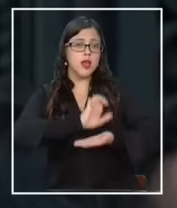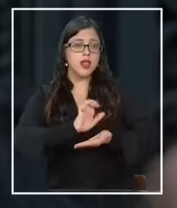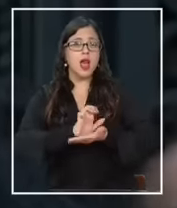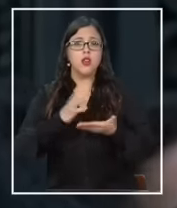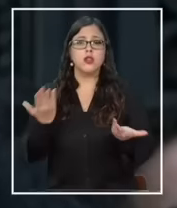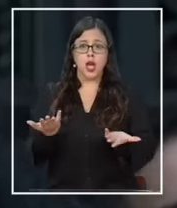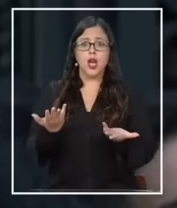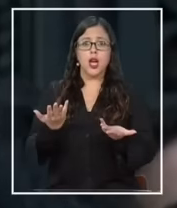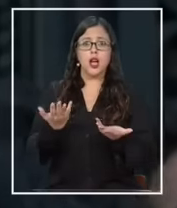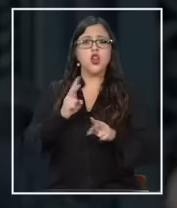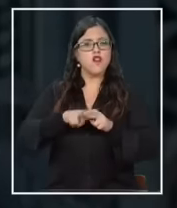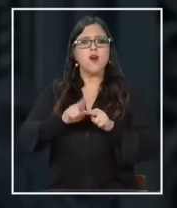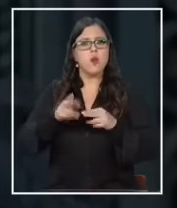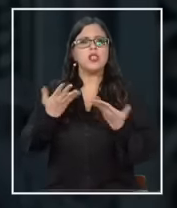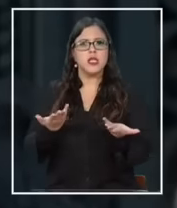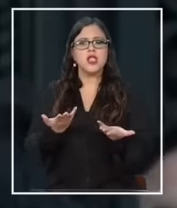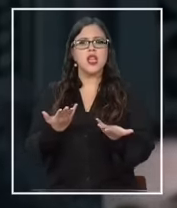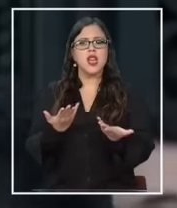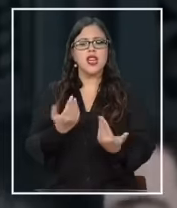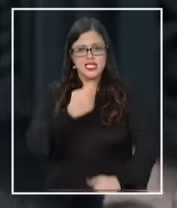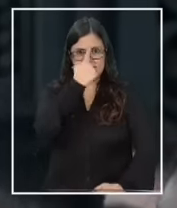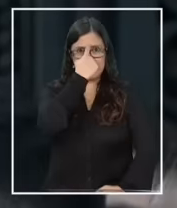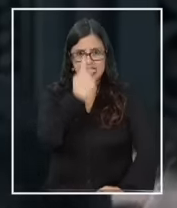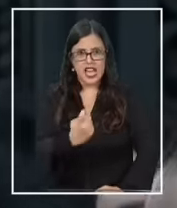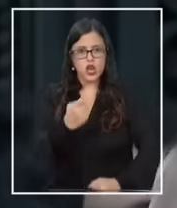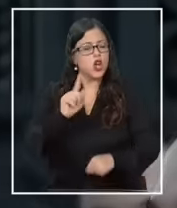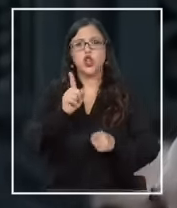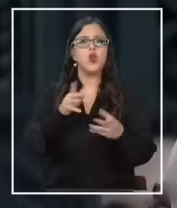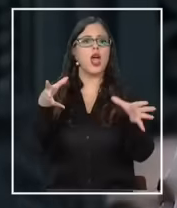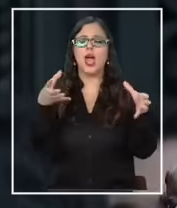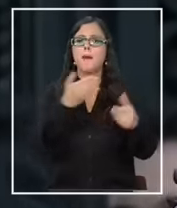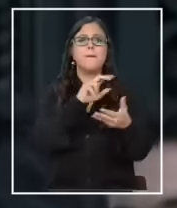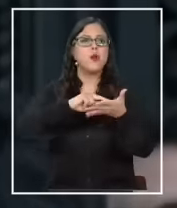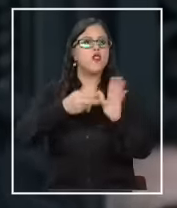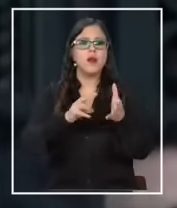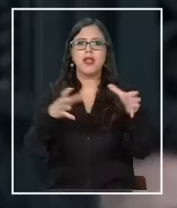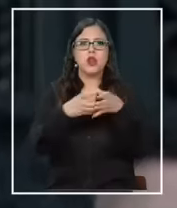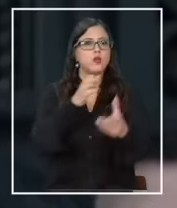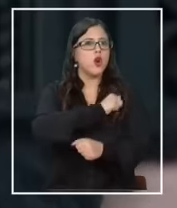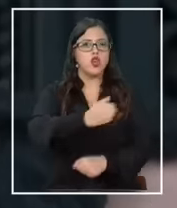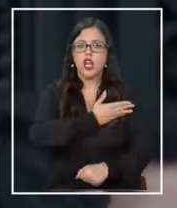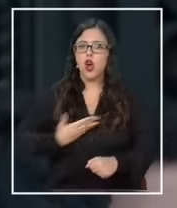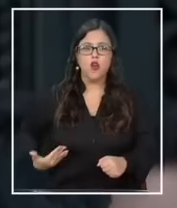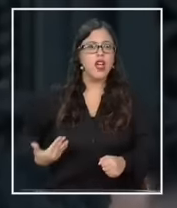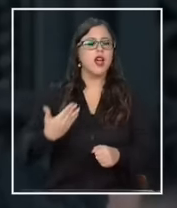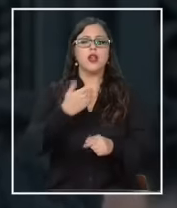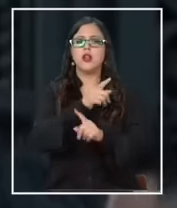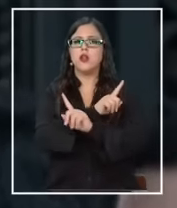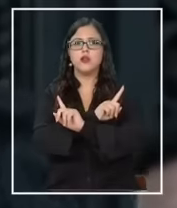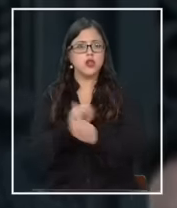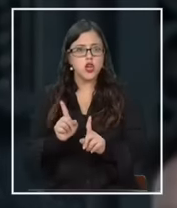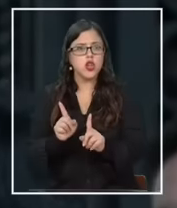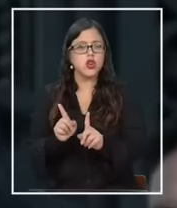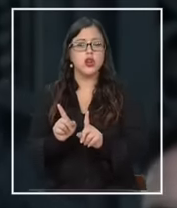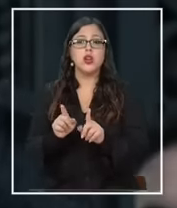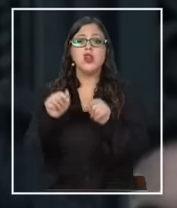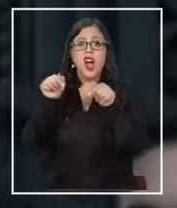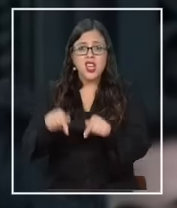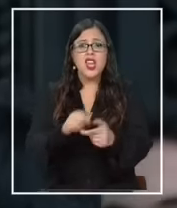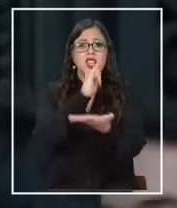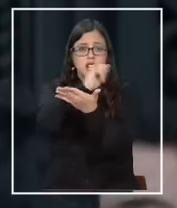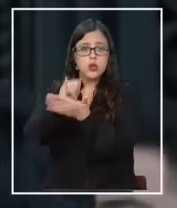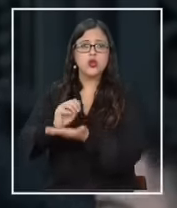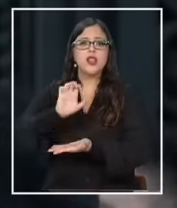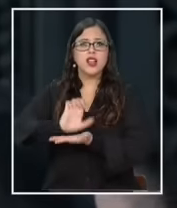reaccionar y vamos a reaccionar duramente. Esto no es un problema ni de oposición ni de gobierno, aquí son las instituciones del Estado que tienen que responder